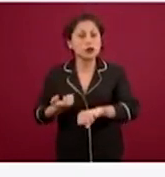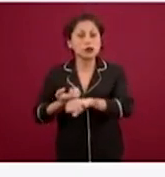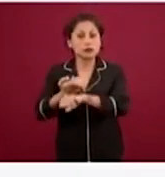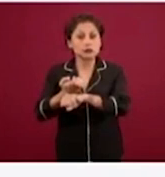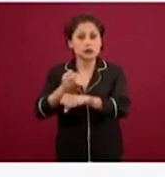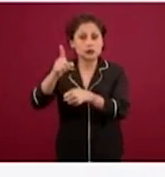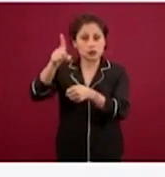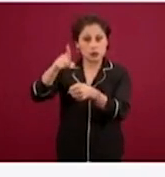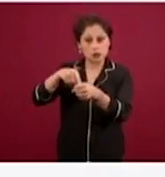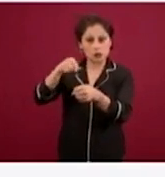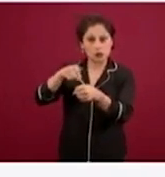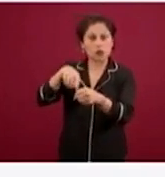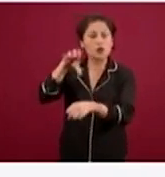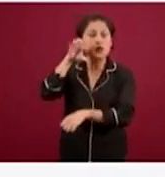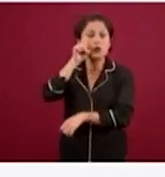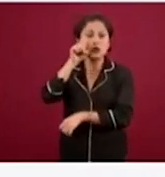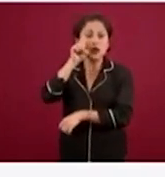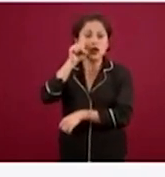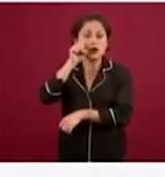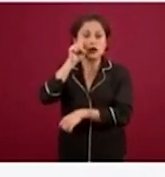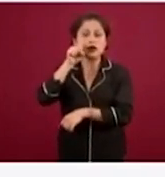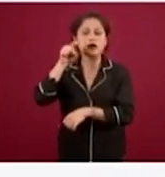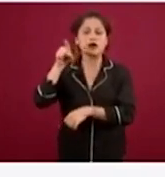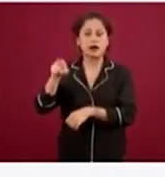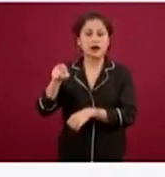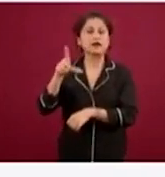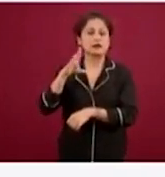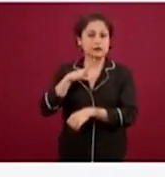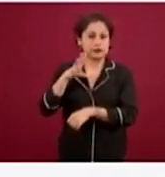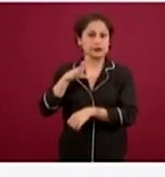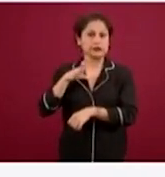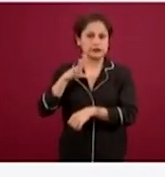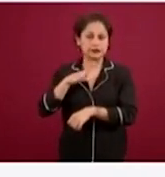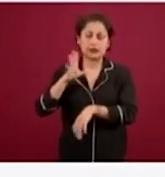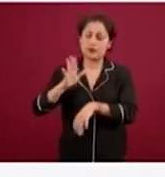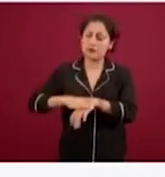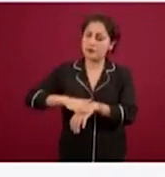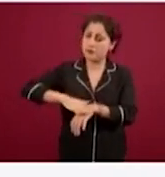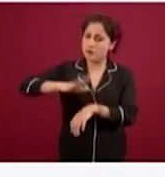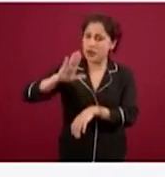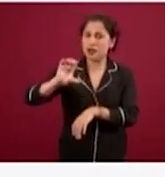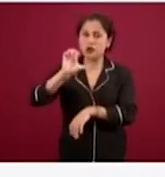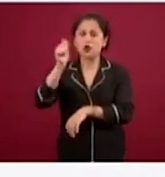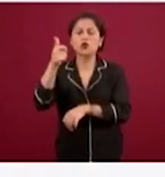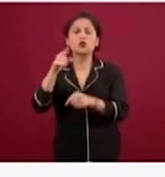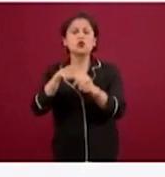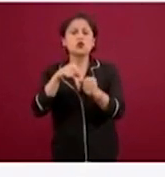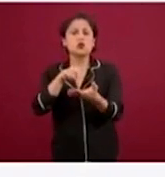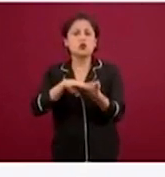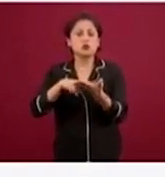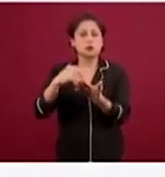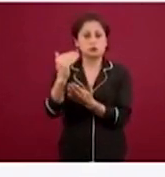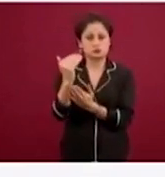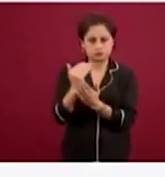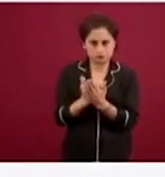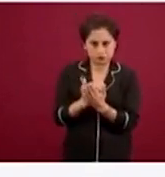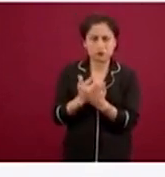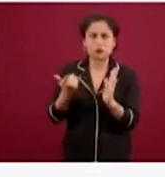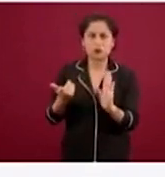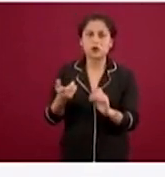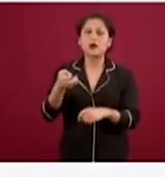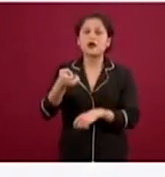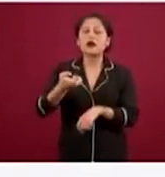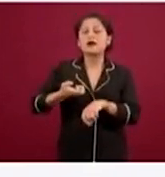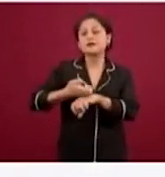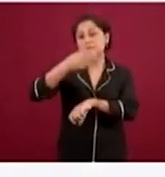color naranja lógicamente expresan mayor carga que los que tienen el color verde, y en el centro del país, el